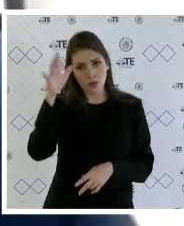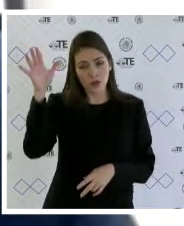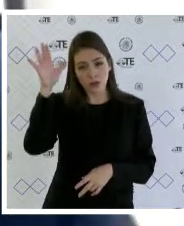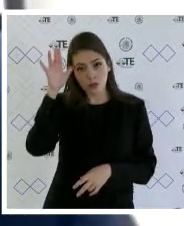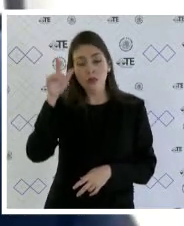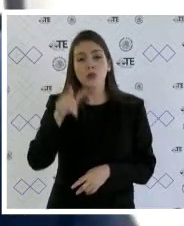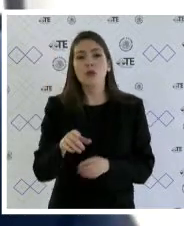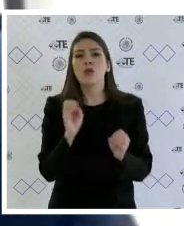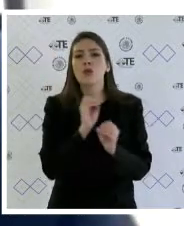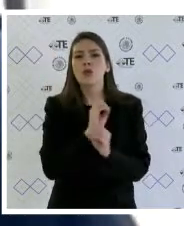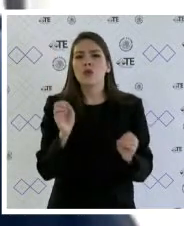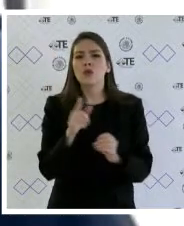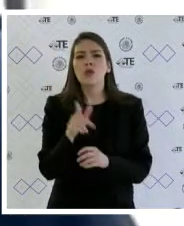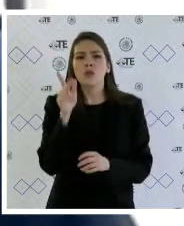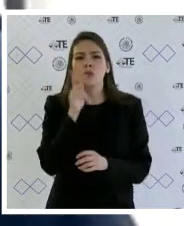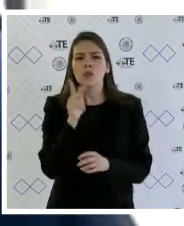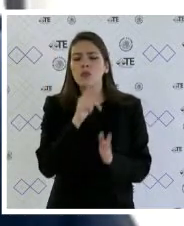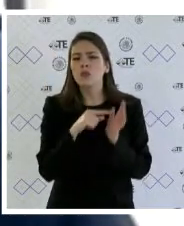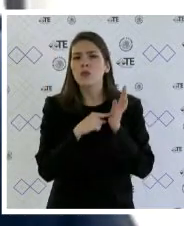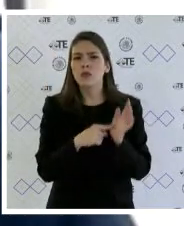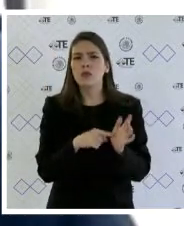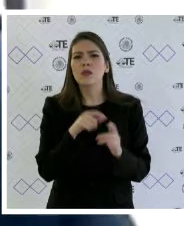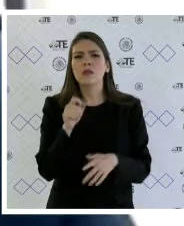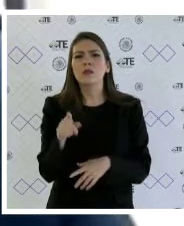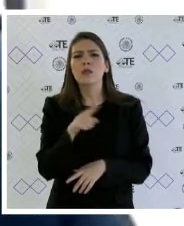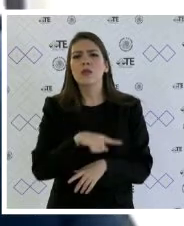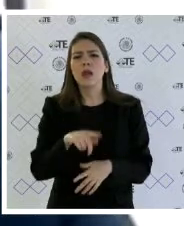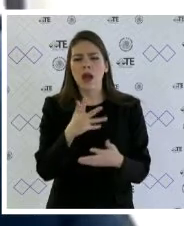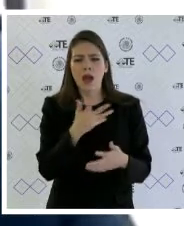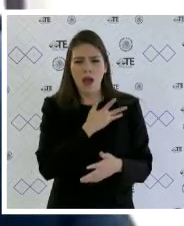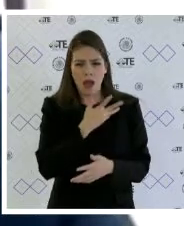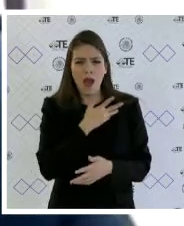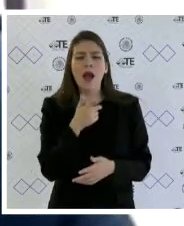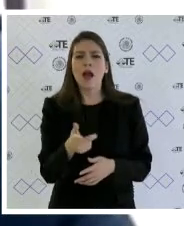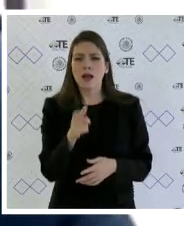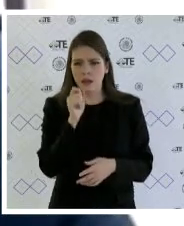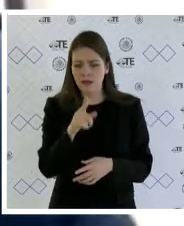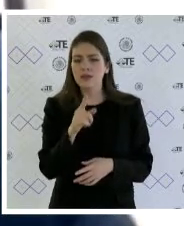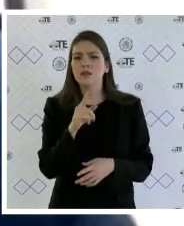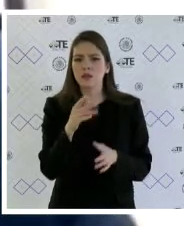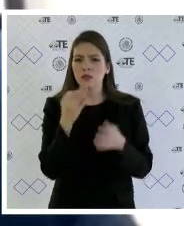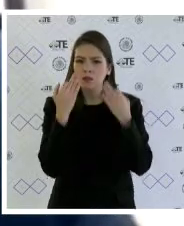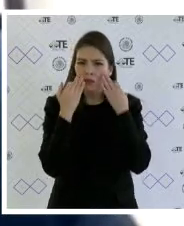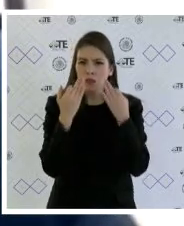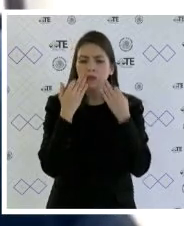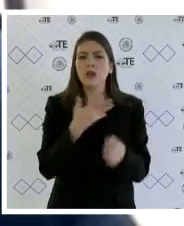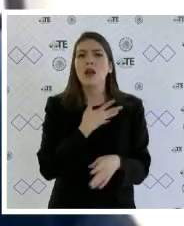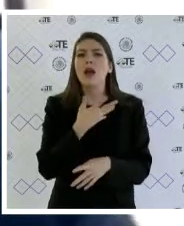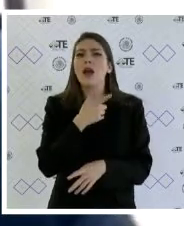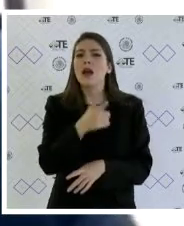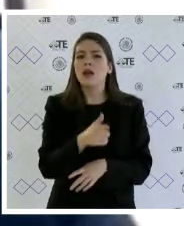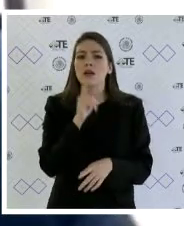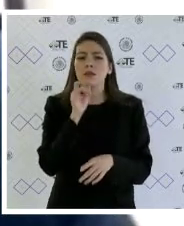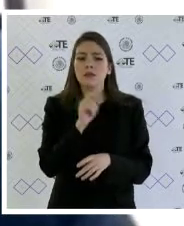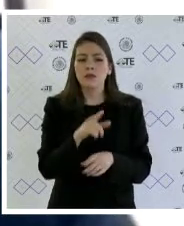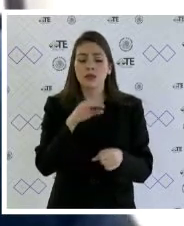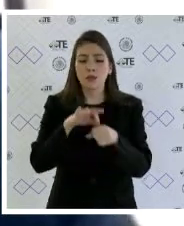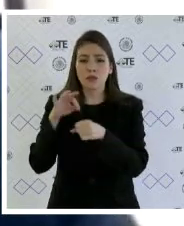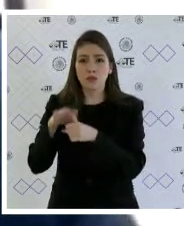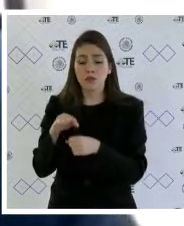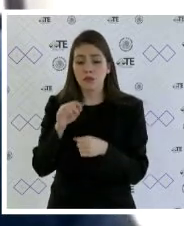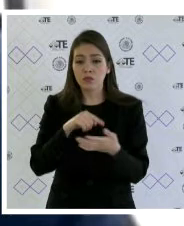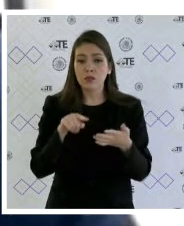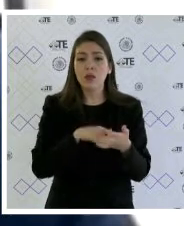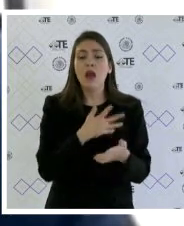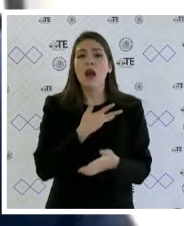motivos de agravios hechos valer por las partes al acreditarse que se presentaron fallas en el sistema electrónico de votación mismas que produjeron en esencia